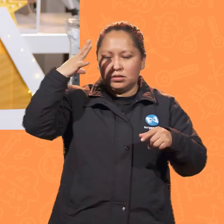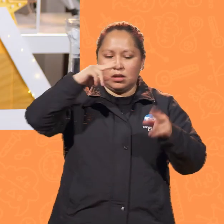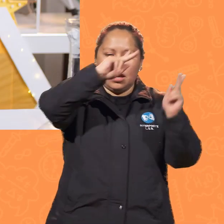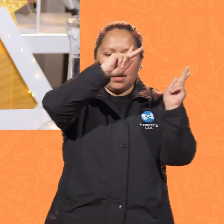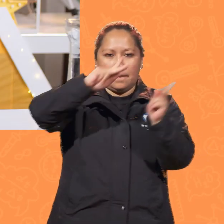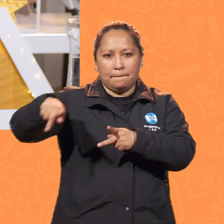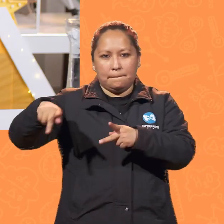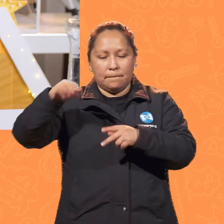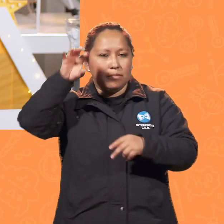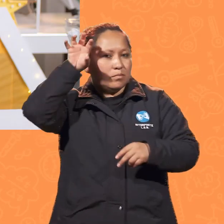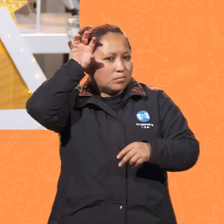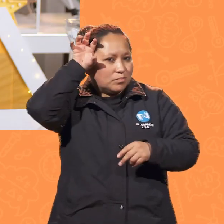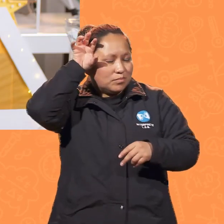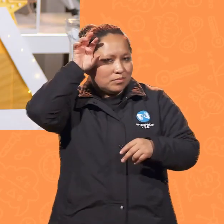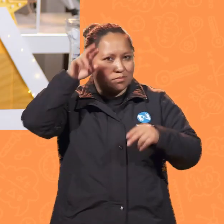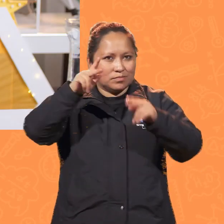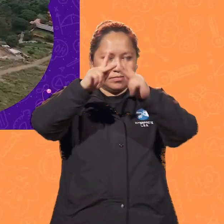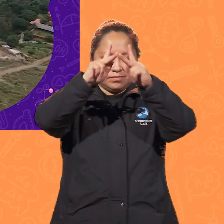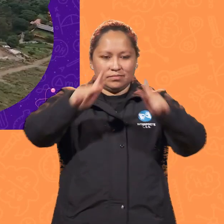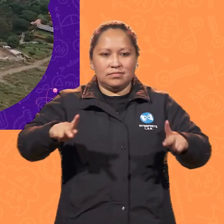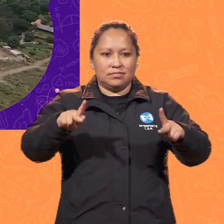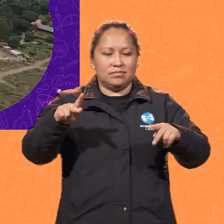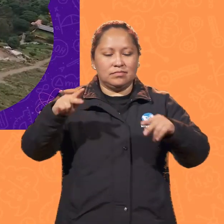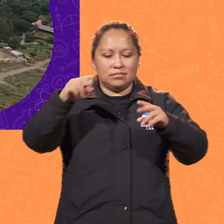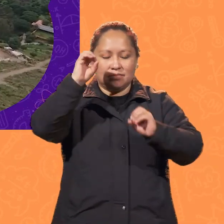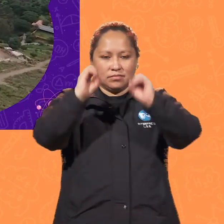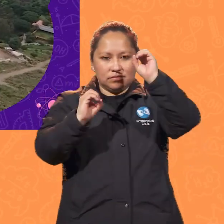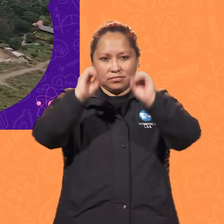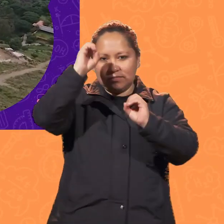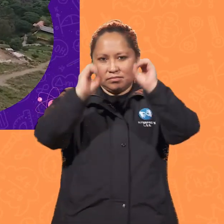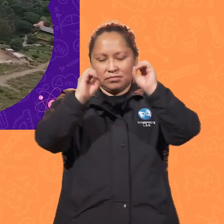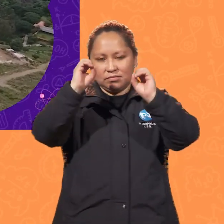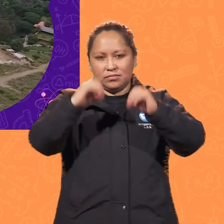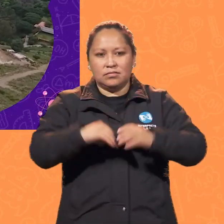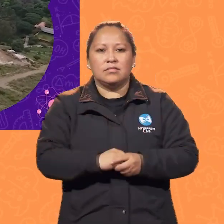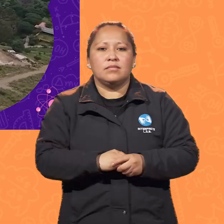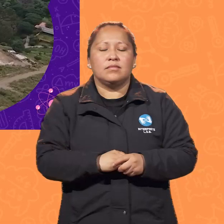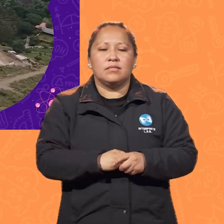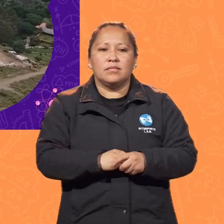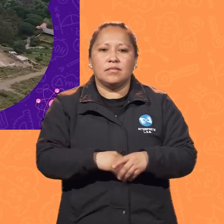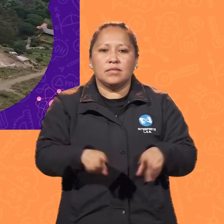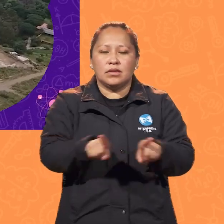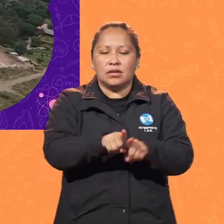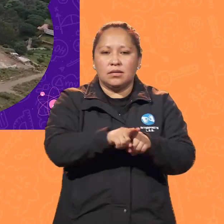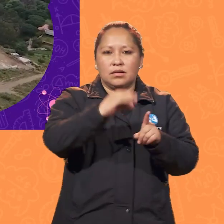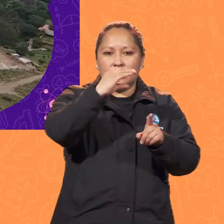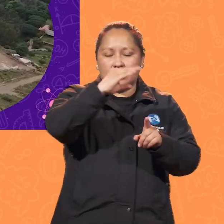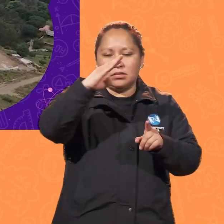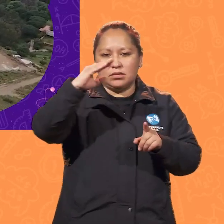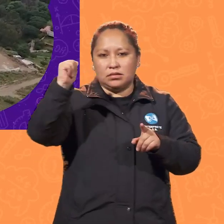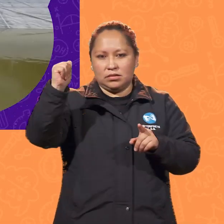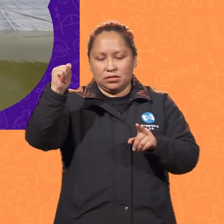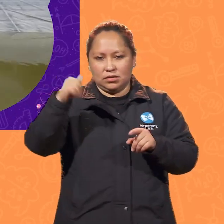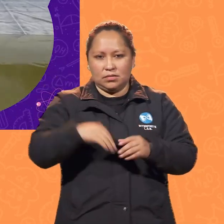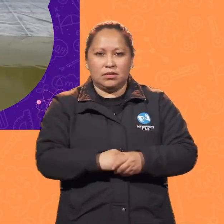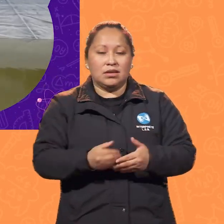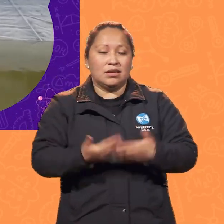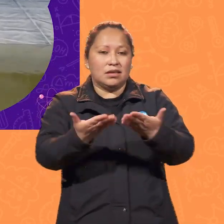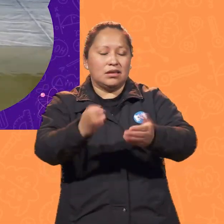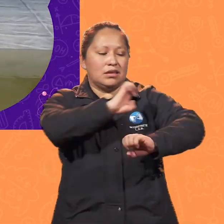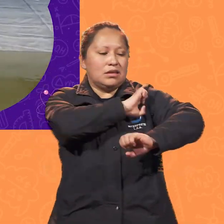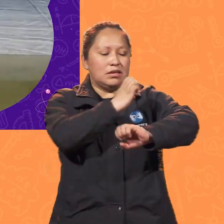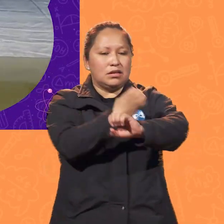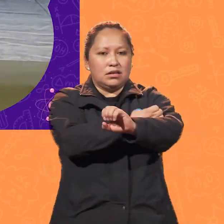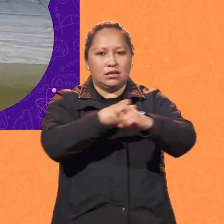Además, ya se concretó la construcción de la central hidroeléctrica de Misicuni, en Cochabamba, que además de generar energía